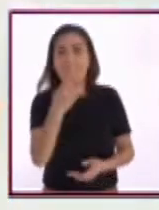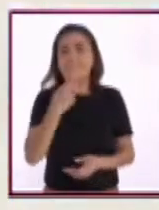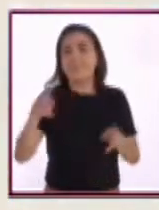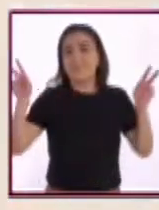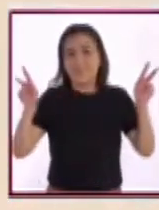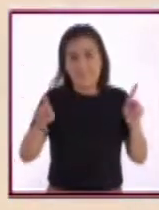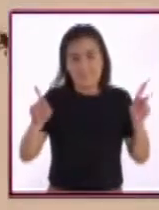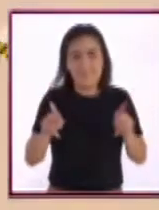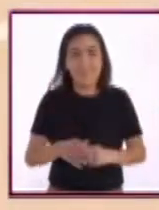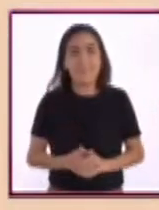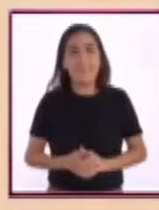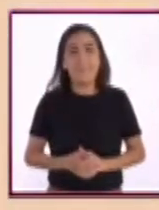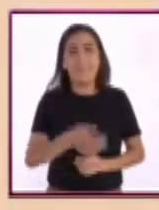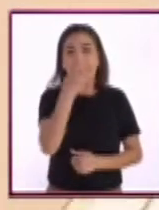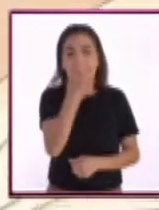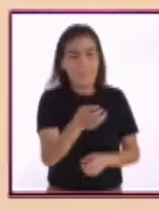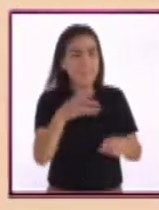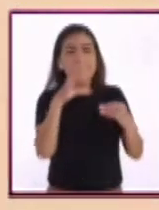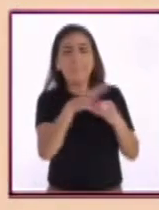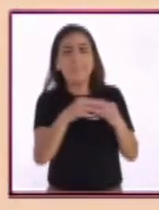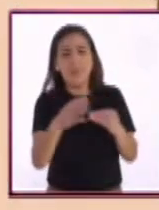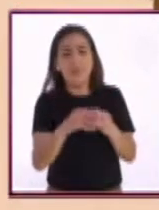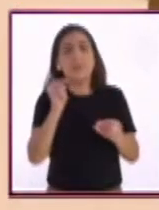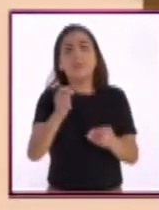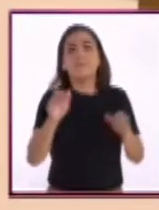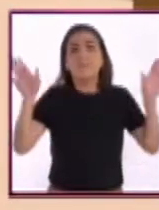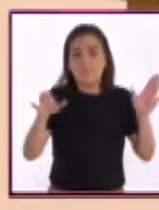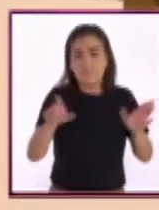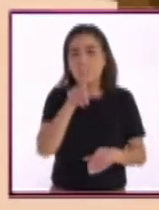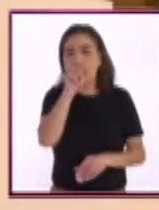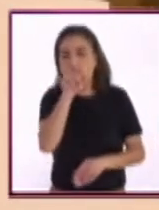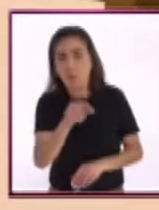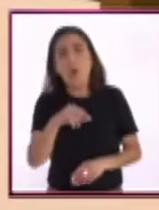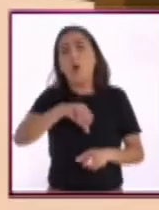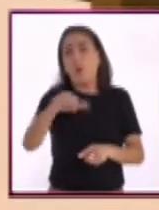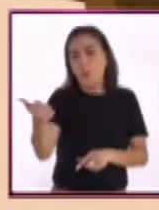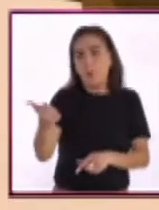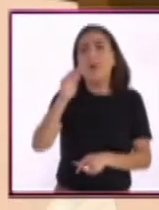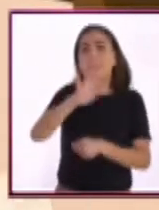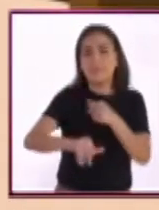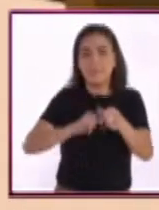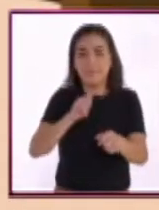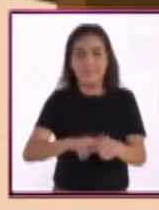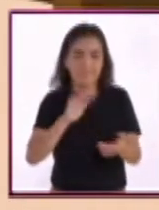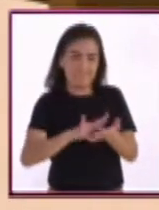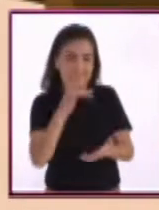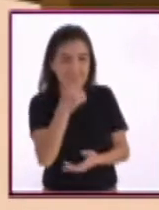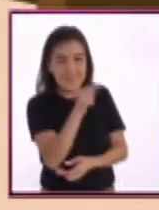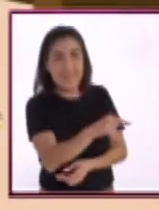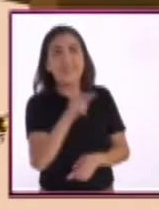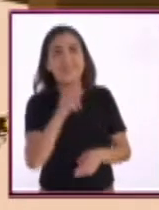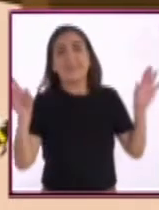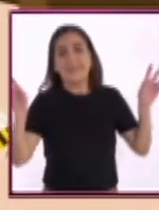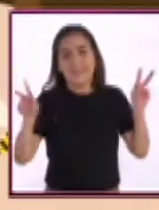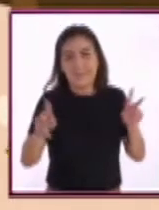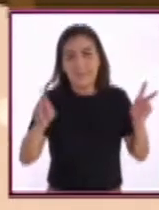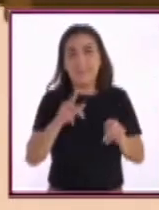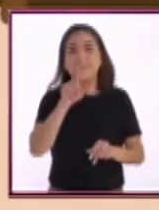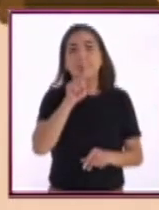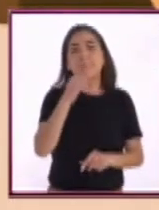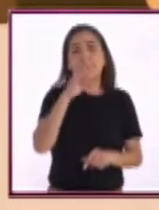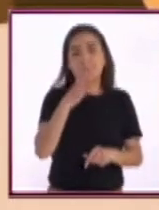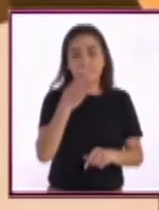ellas. A nivel de ecosistema, las frutas que alimentan a aves y a otros animales dependen de las abejas.